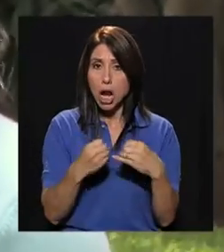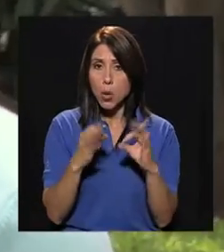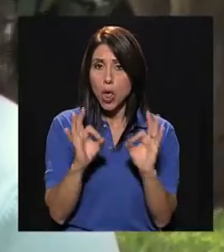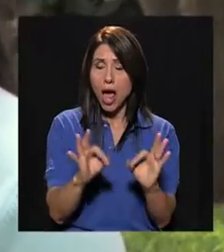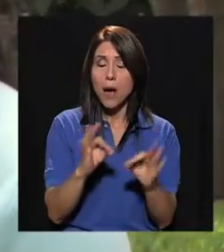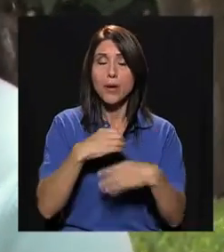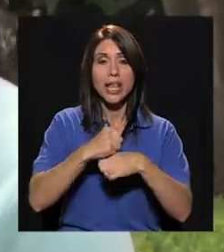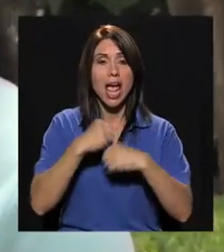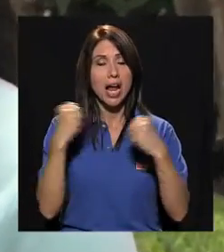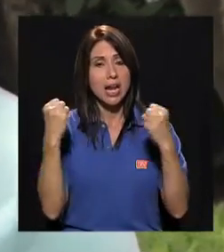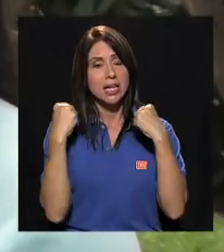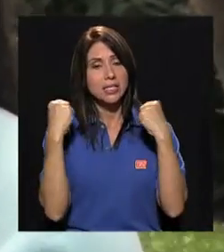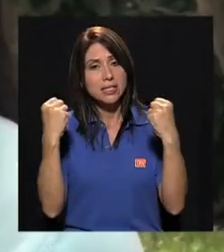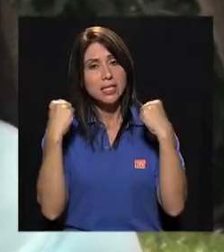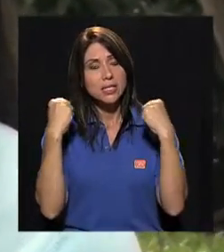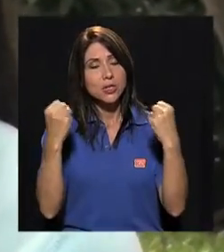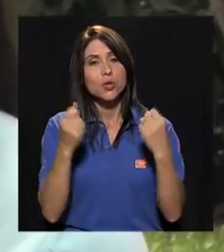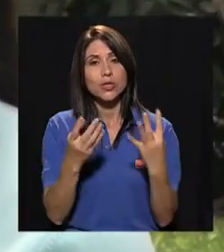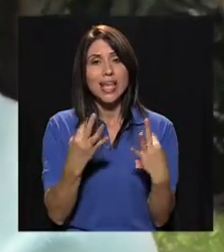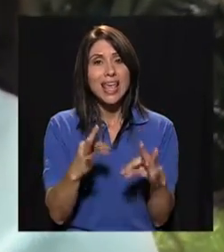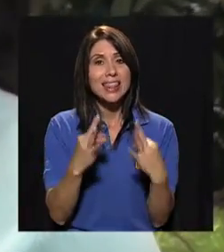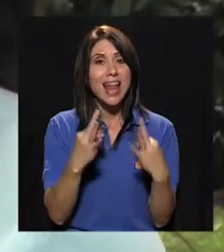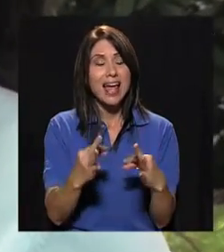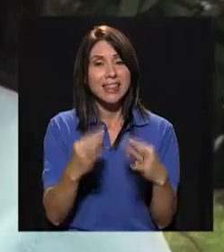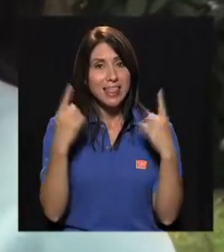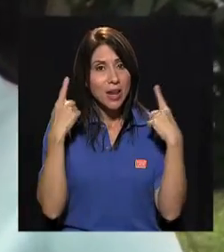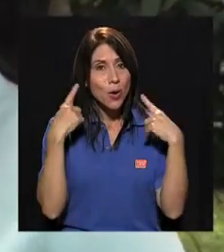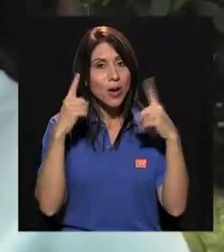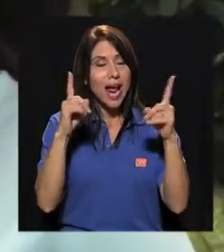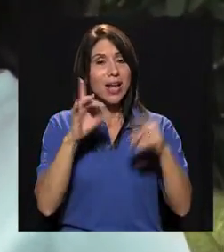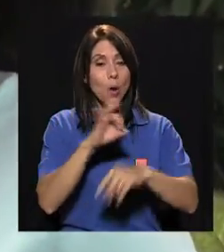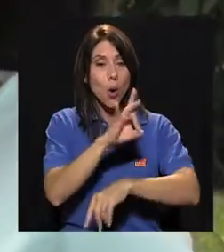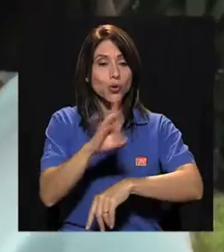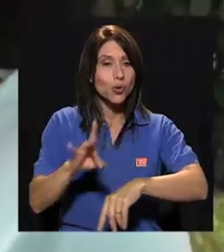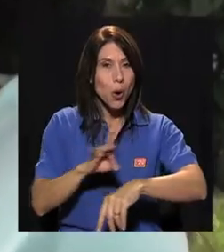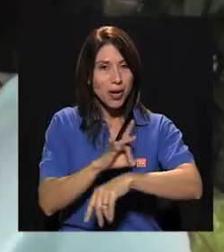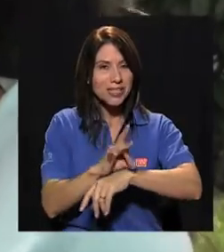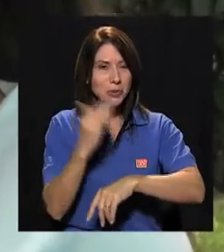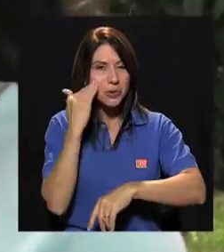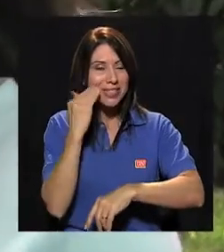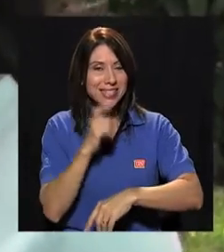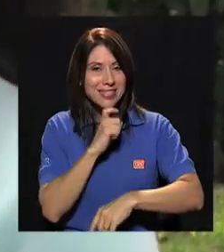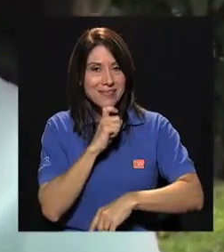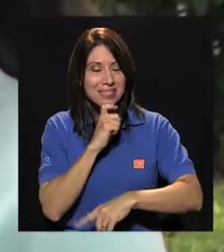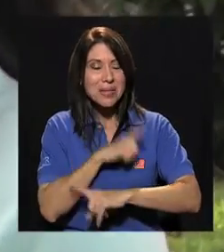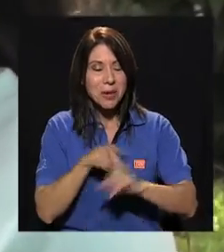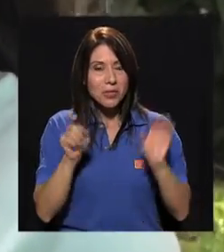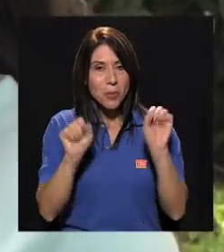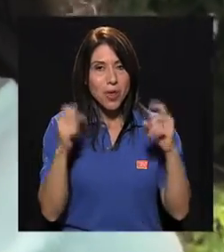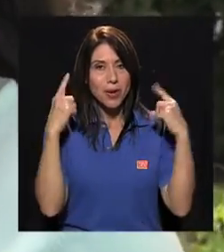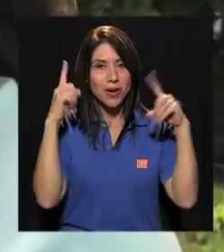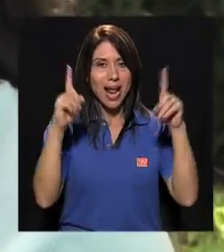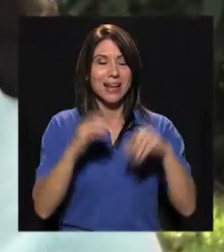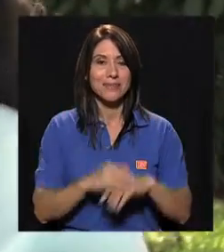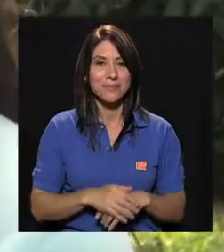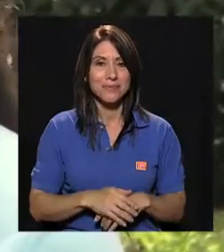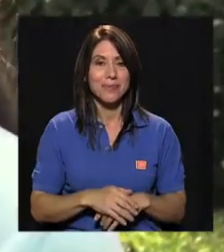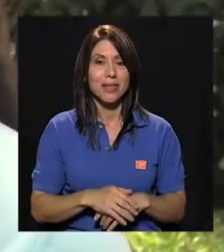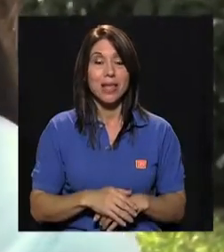saludable, que haga ejercicios, que trate de lograr las ocho horas, que sí es un poco difícil, pero se puede lograr.